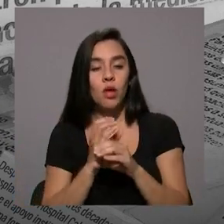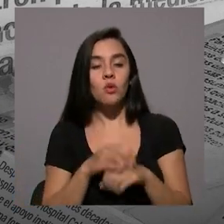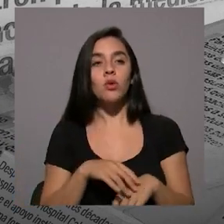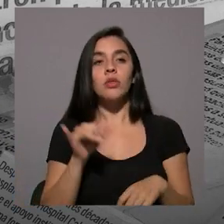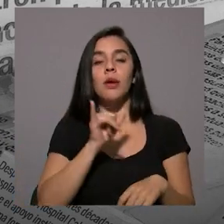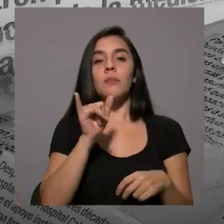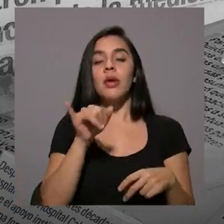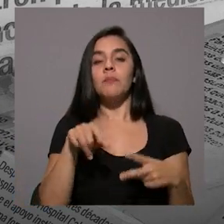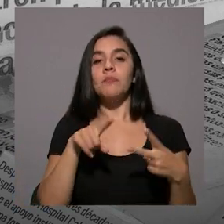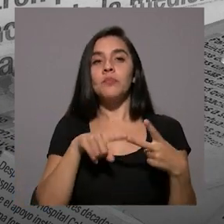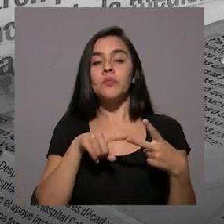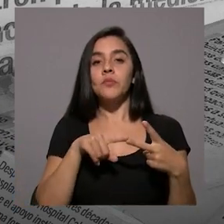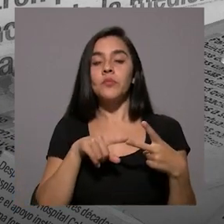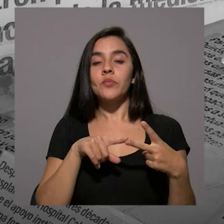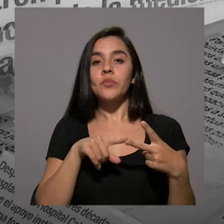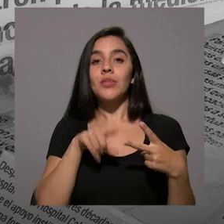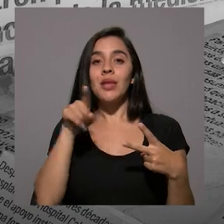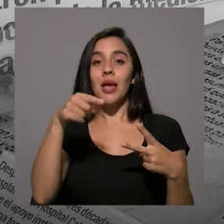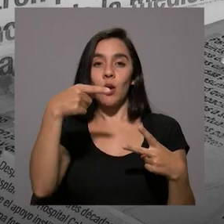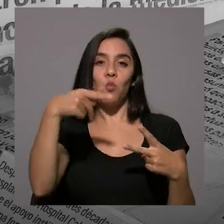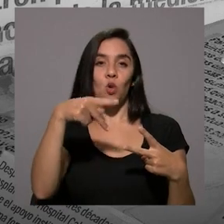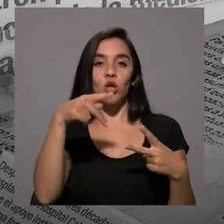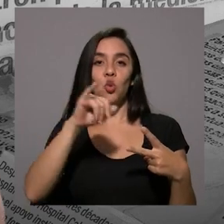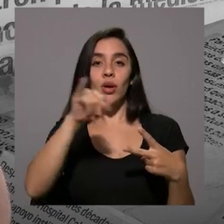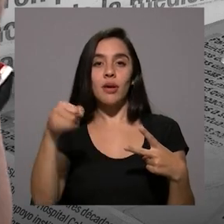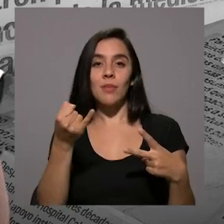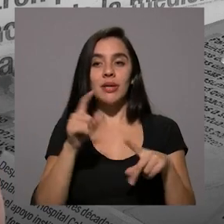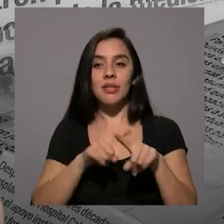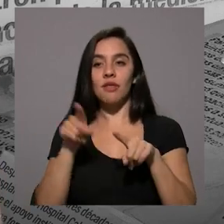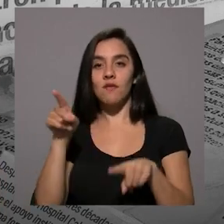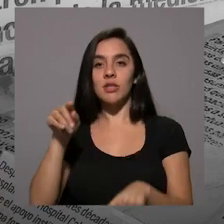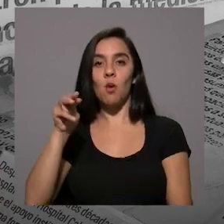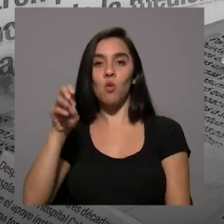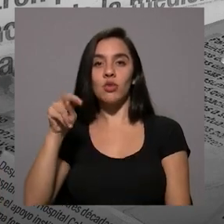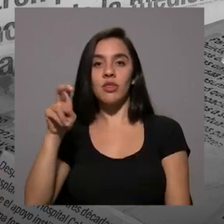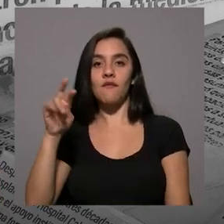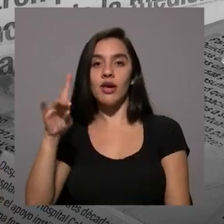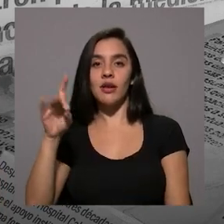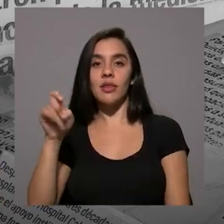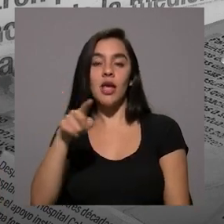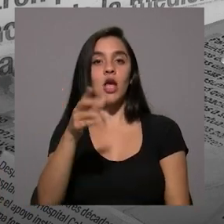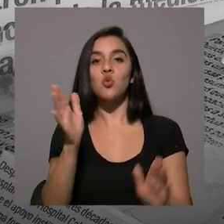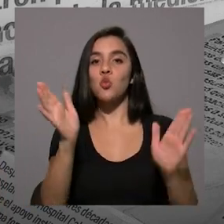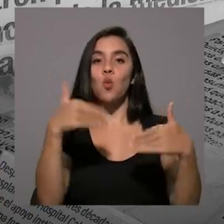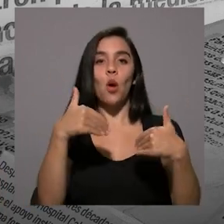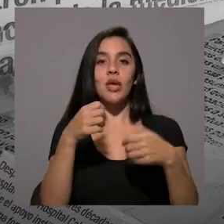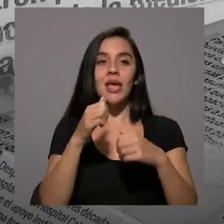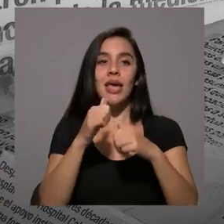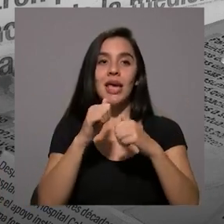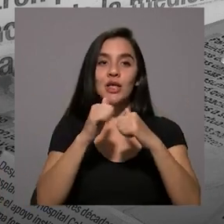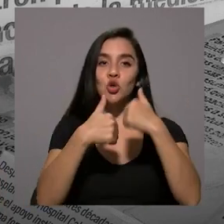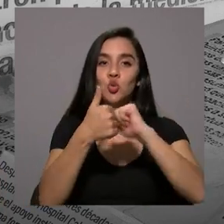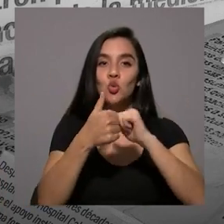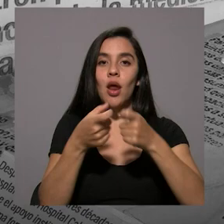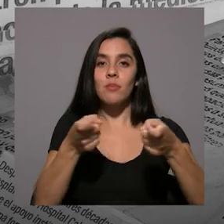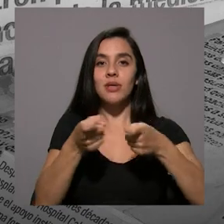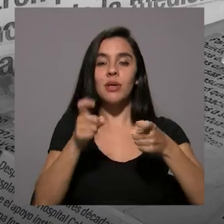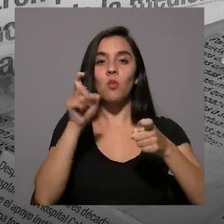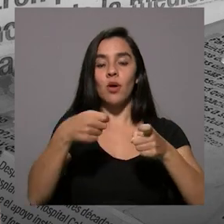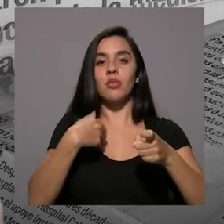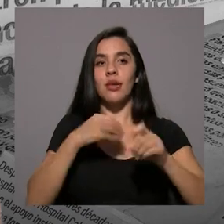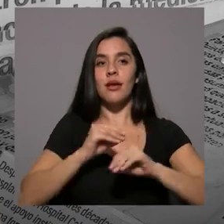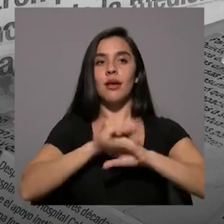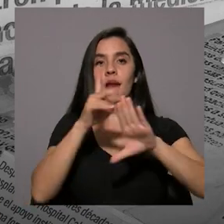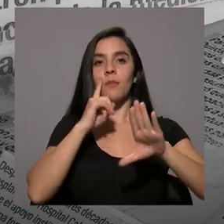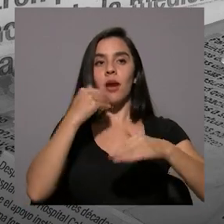la particularidad, bueno, de que en Puerto Jiménez, a diferencia de Monteverde, no hay una estructura administrativa clara que